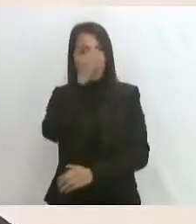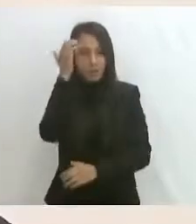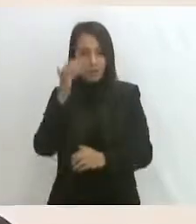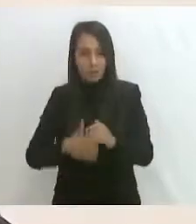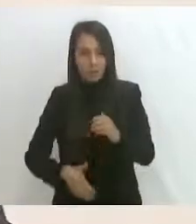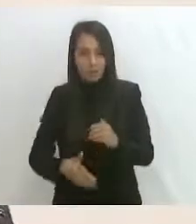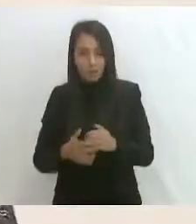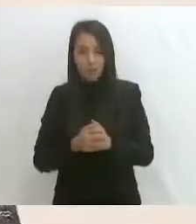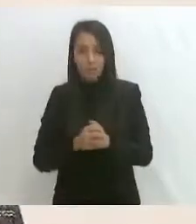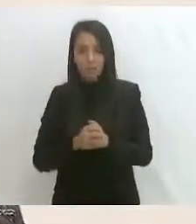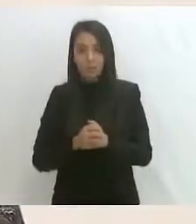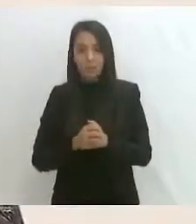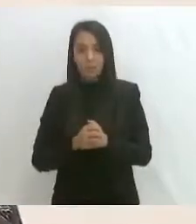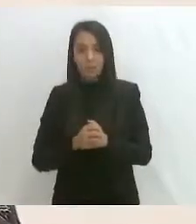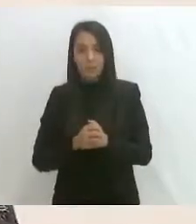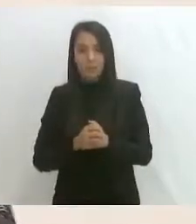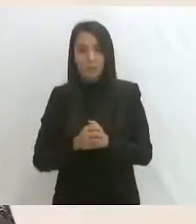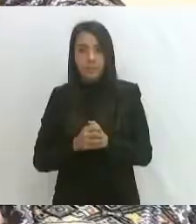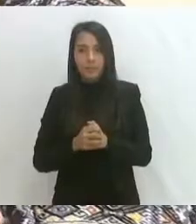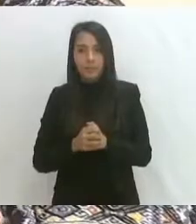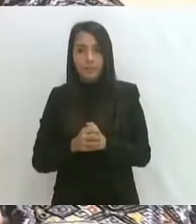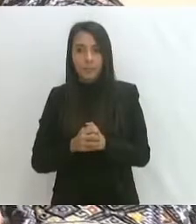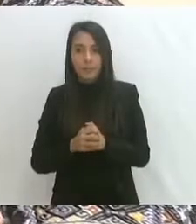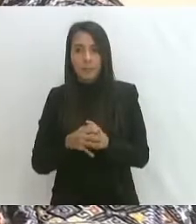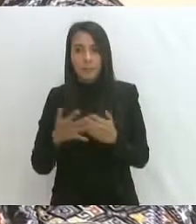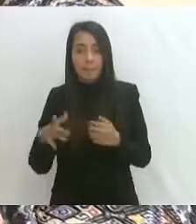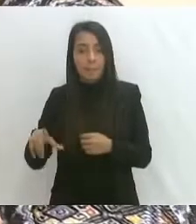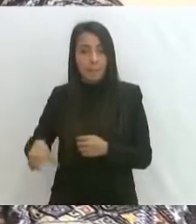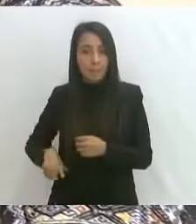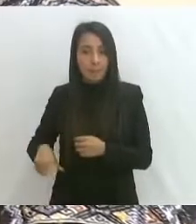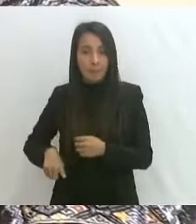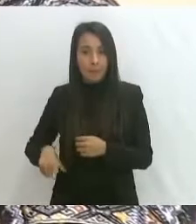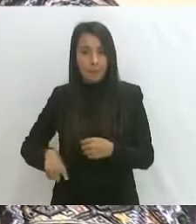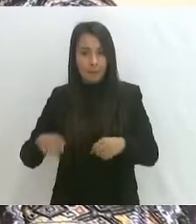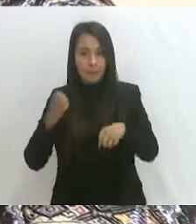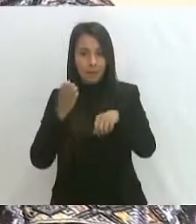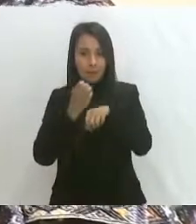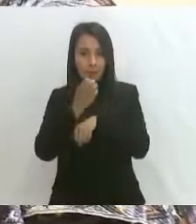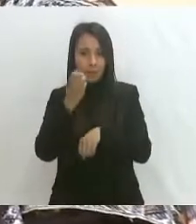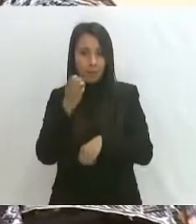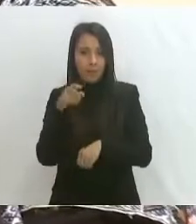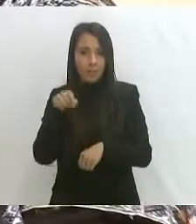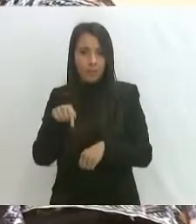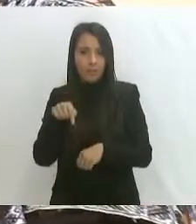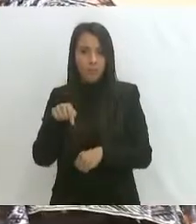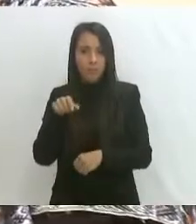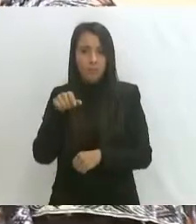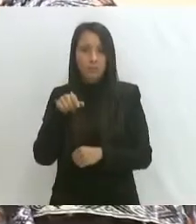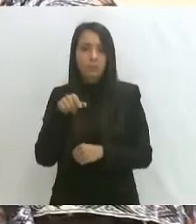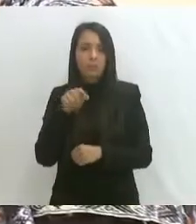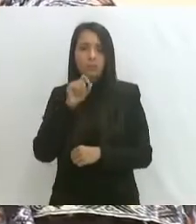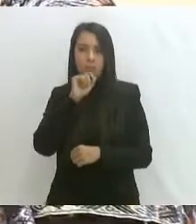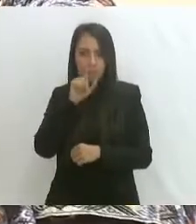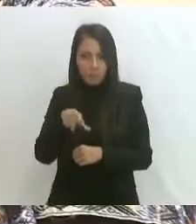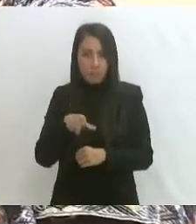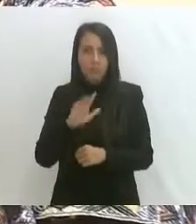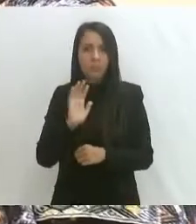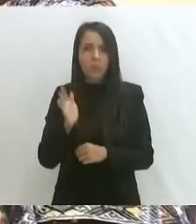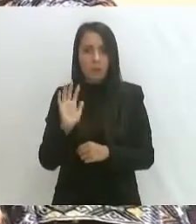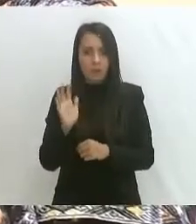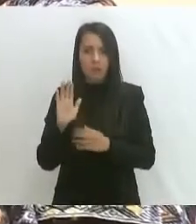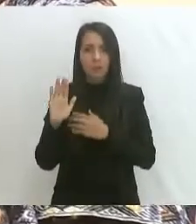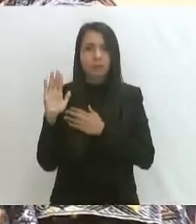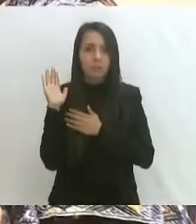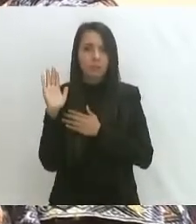Por su parte, el Gobierno del Estado también se comprometió